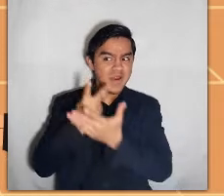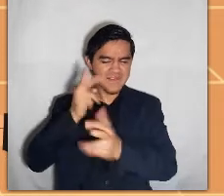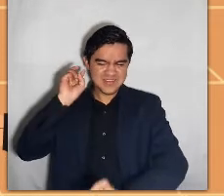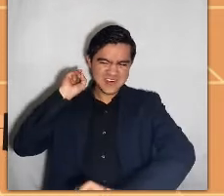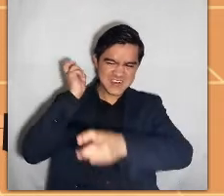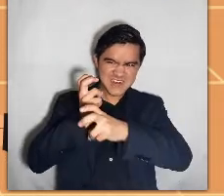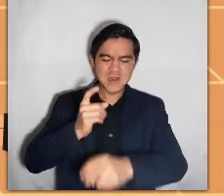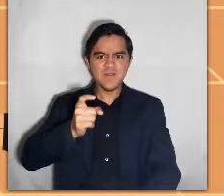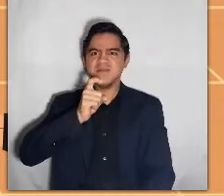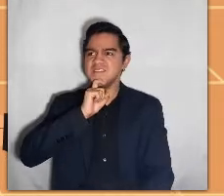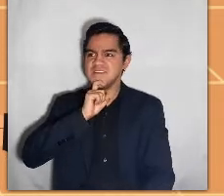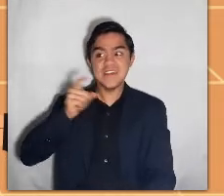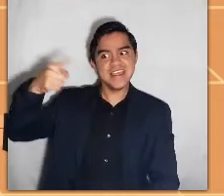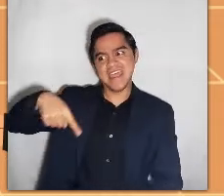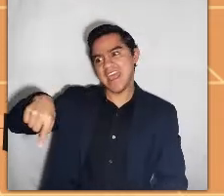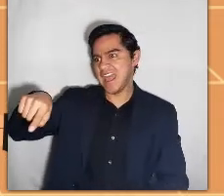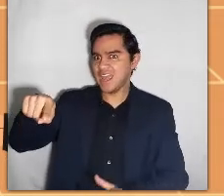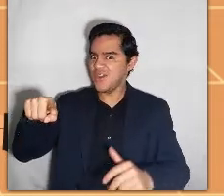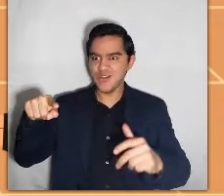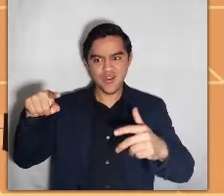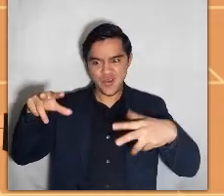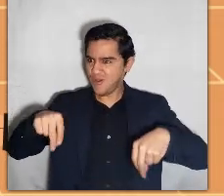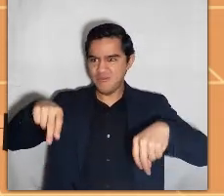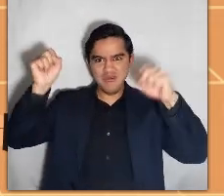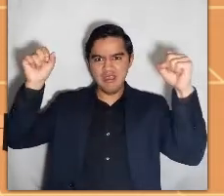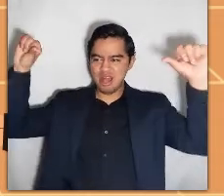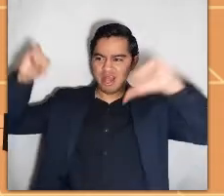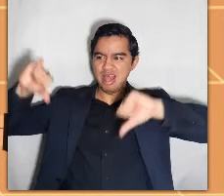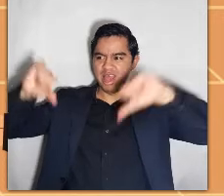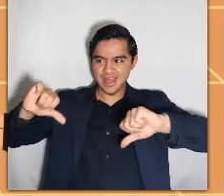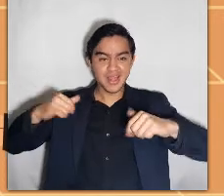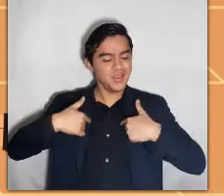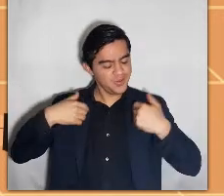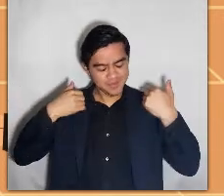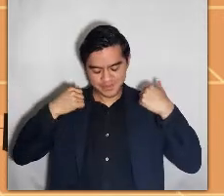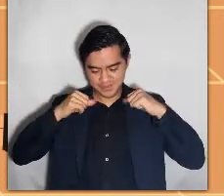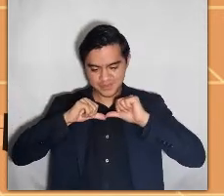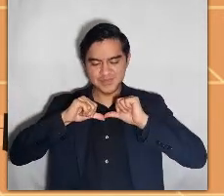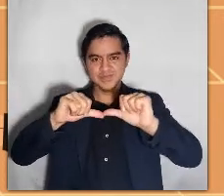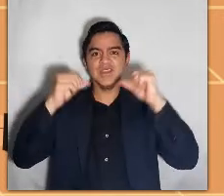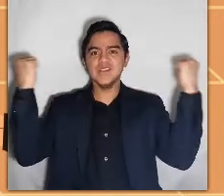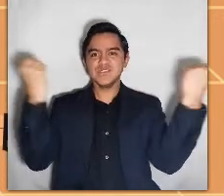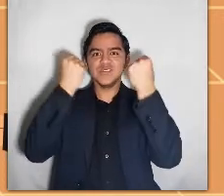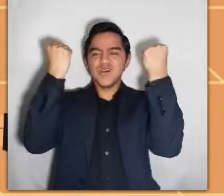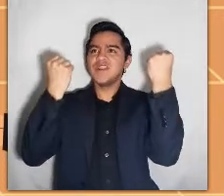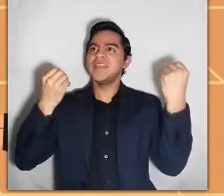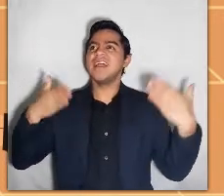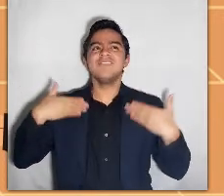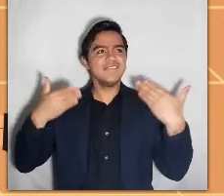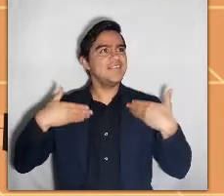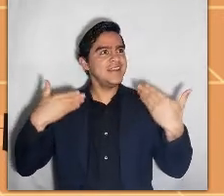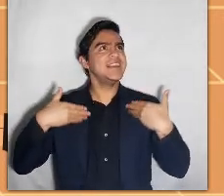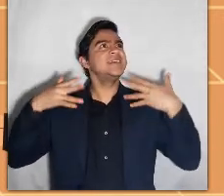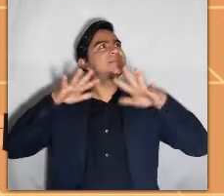estas pruebas serían muy duras y difíciles para que ningún príncipe las superara y Carlota pudiera